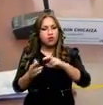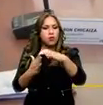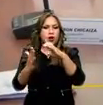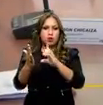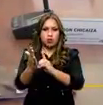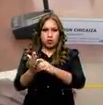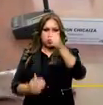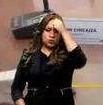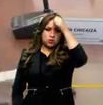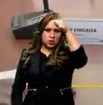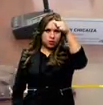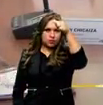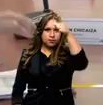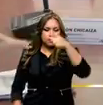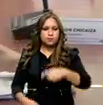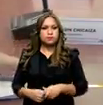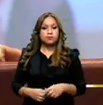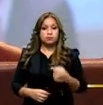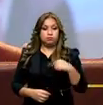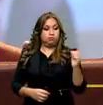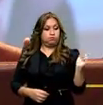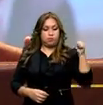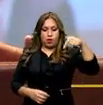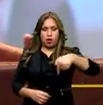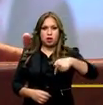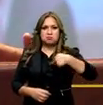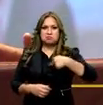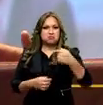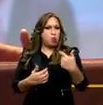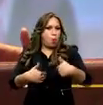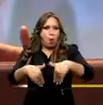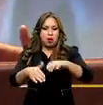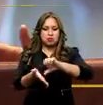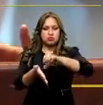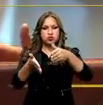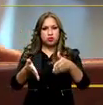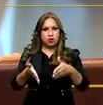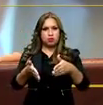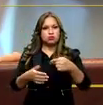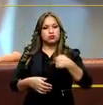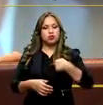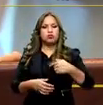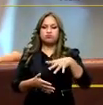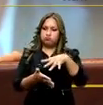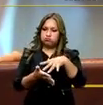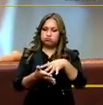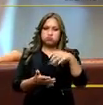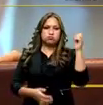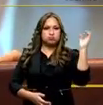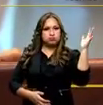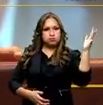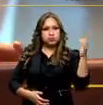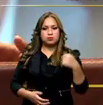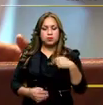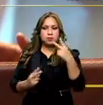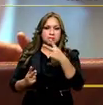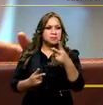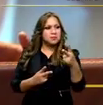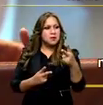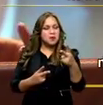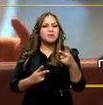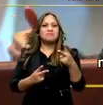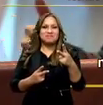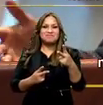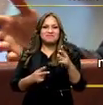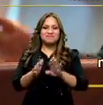componen el proyecto del Código de Ingenios. Vengo a hablarles como ciudadano, como becario, como una persona que ve con muy buenos